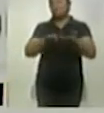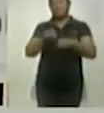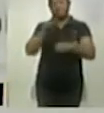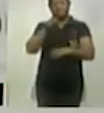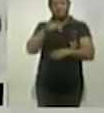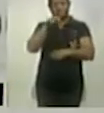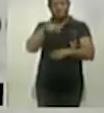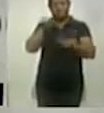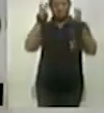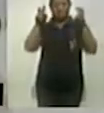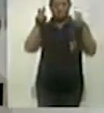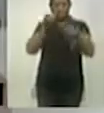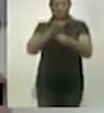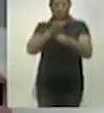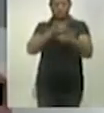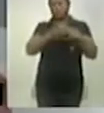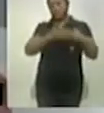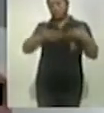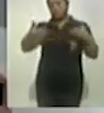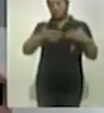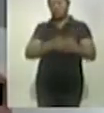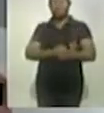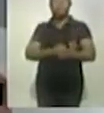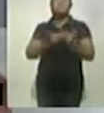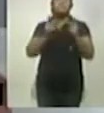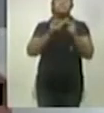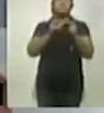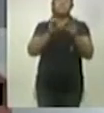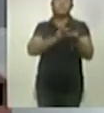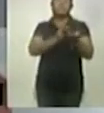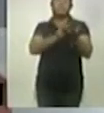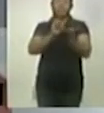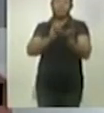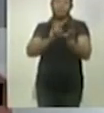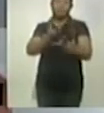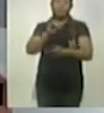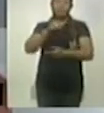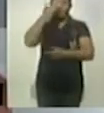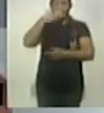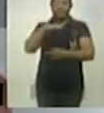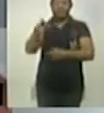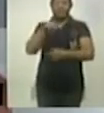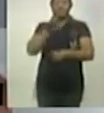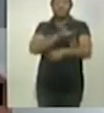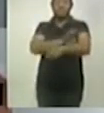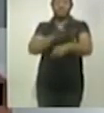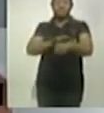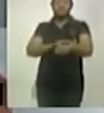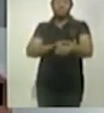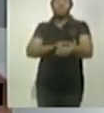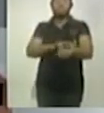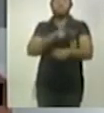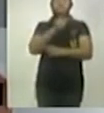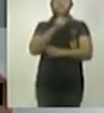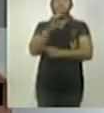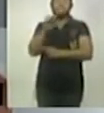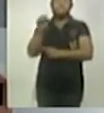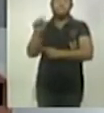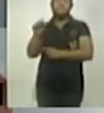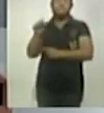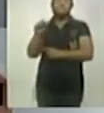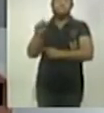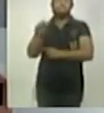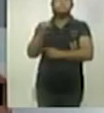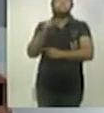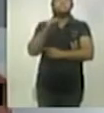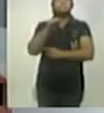estos días. Perfecto, y sabemos que sí, le agradecemos muchísimo al coordinador de protección estatal civil, José Antonio Ramírez, por por